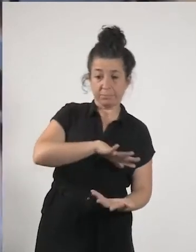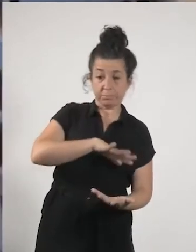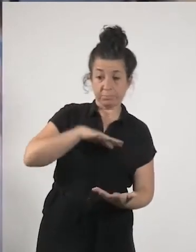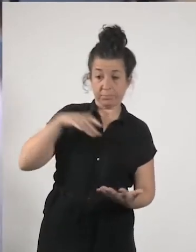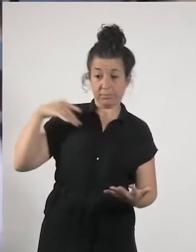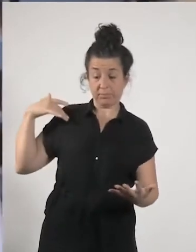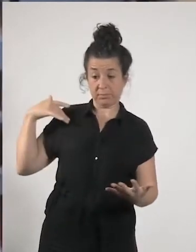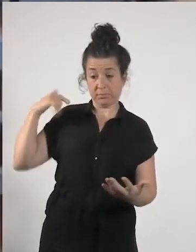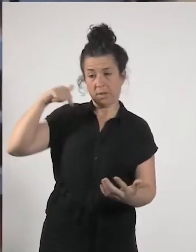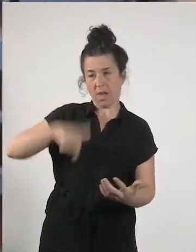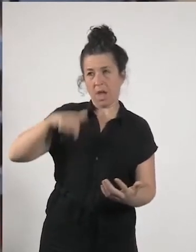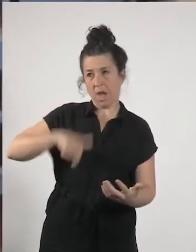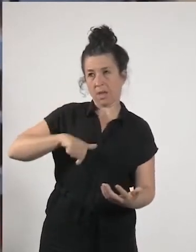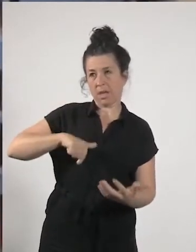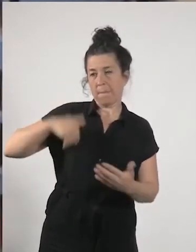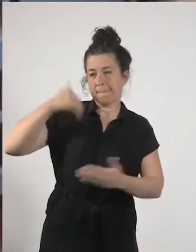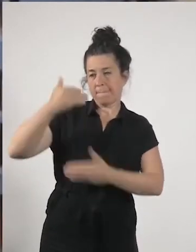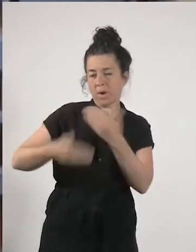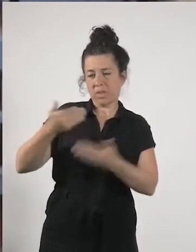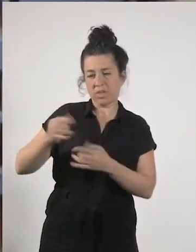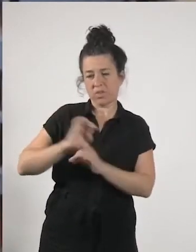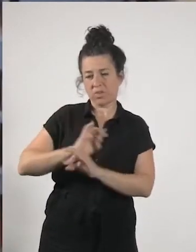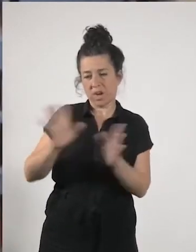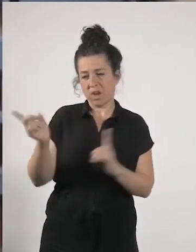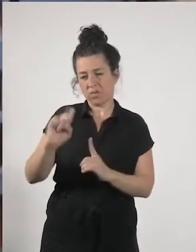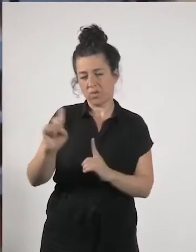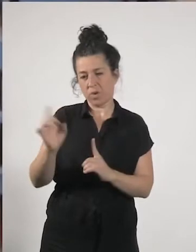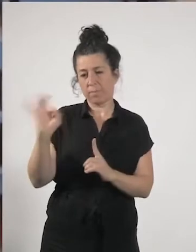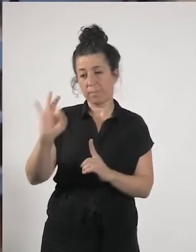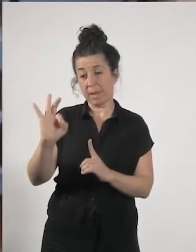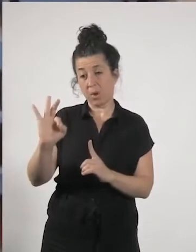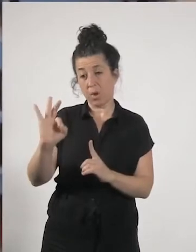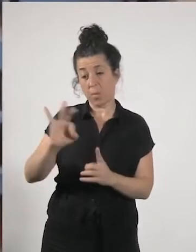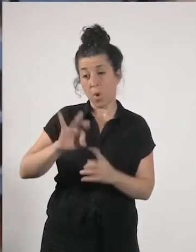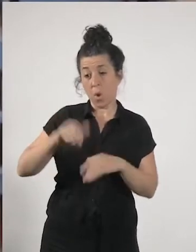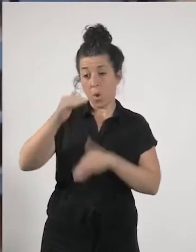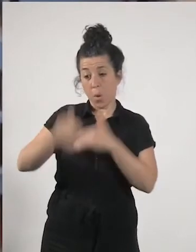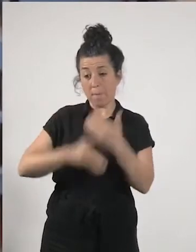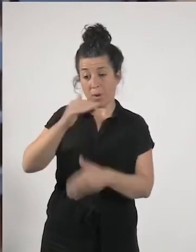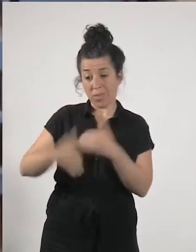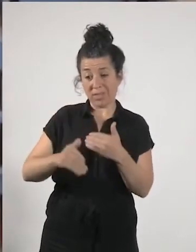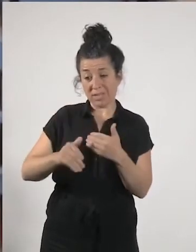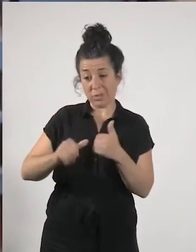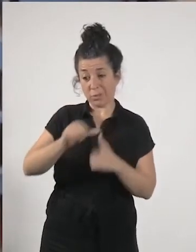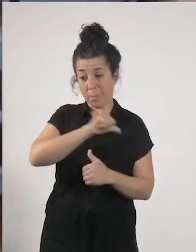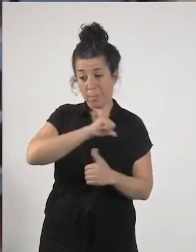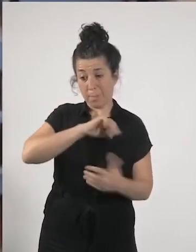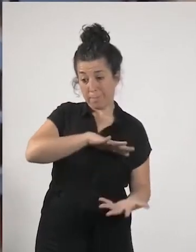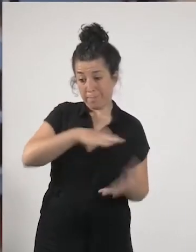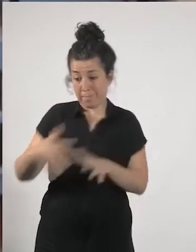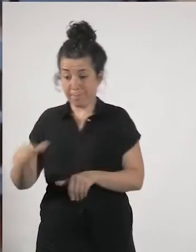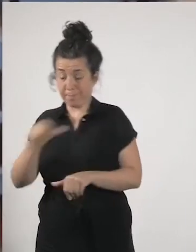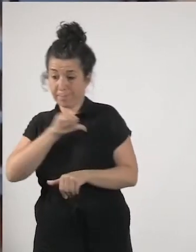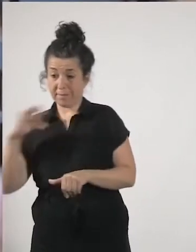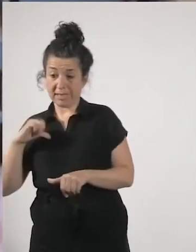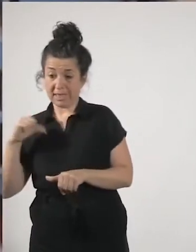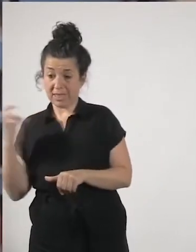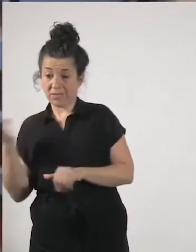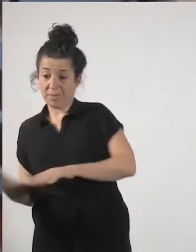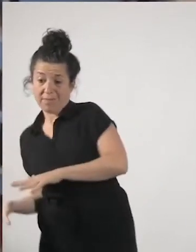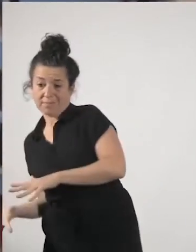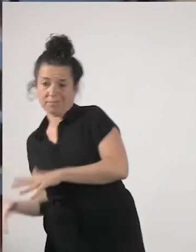ha habido aquí no han sido tan claros de privatizaciones creo que se debería de impedir